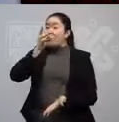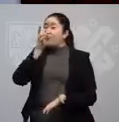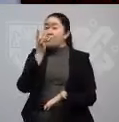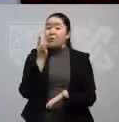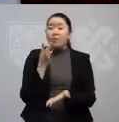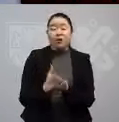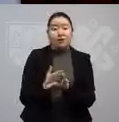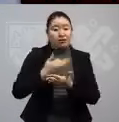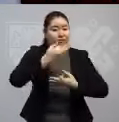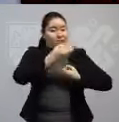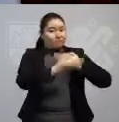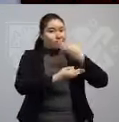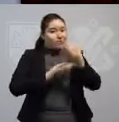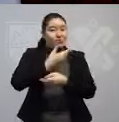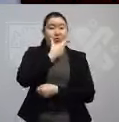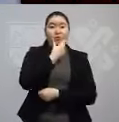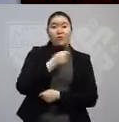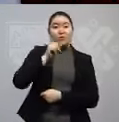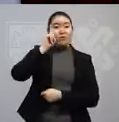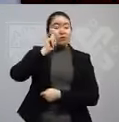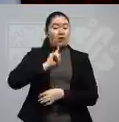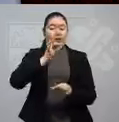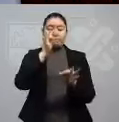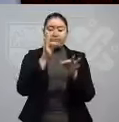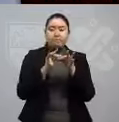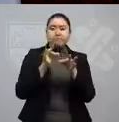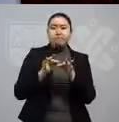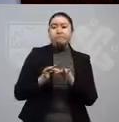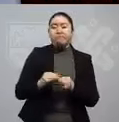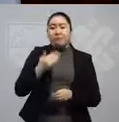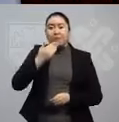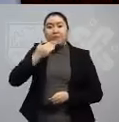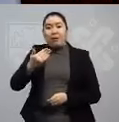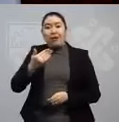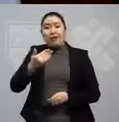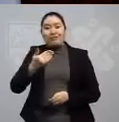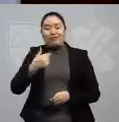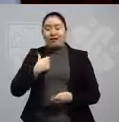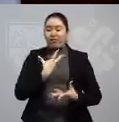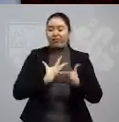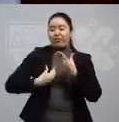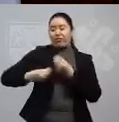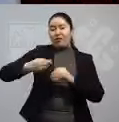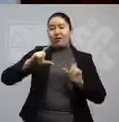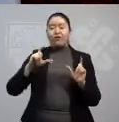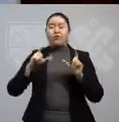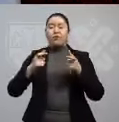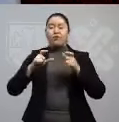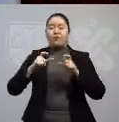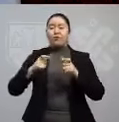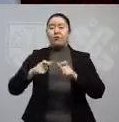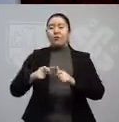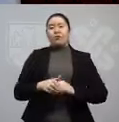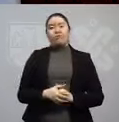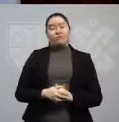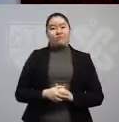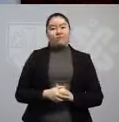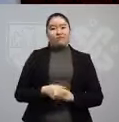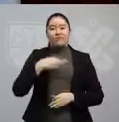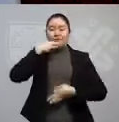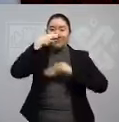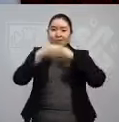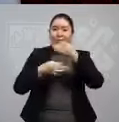solo, si todas y todos cumplimos, vamos a bajar los contagios en la ciudad.